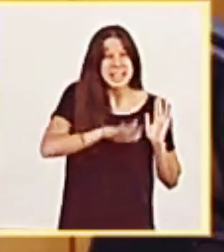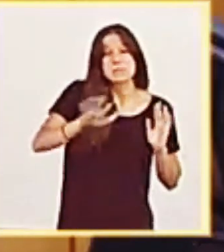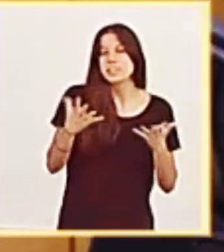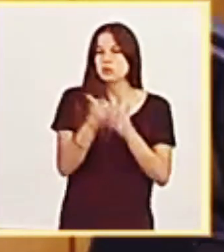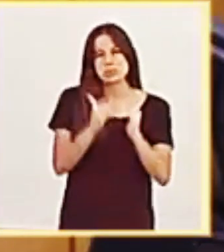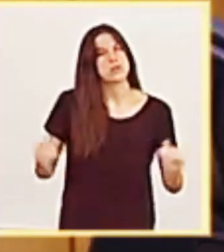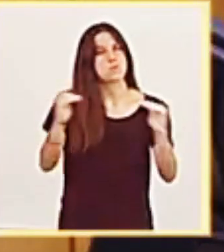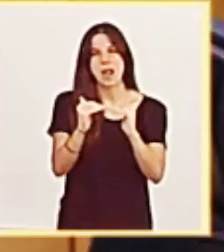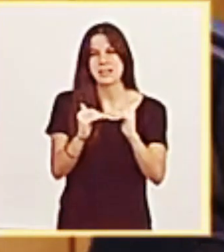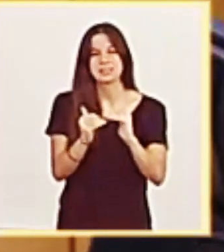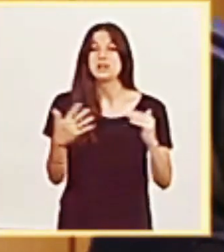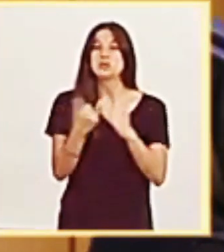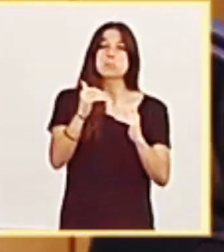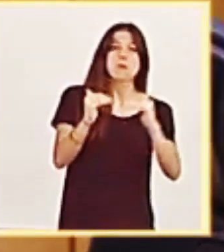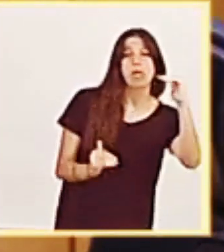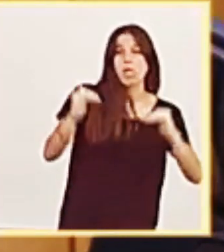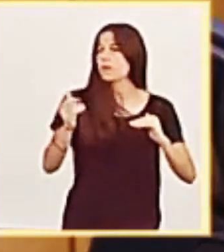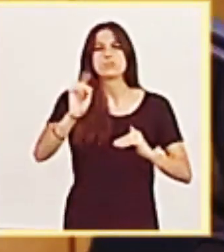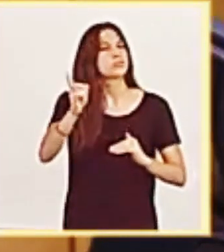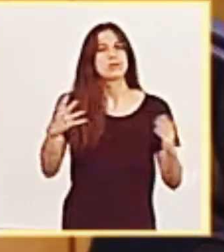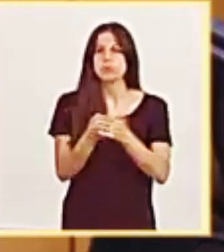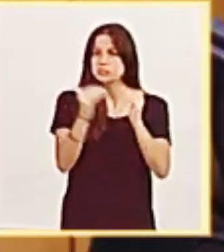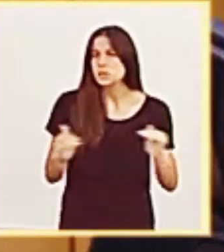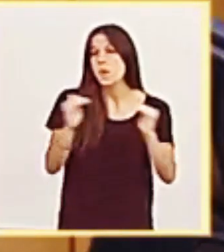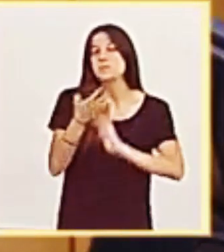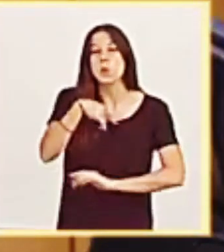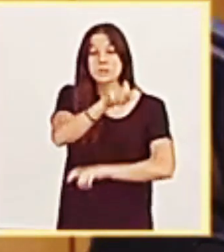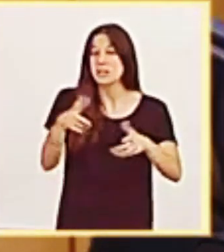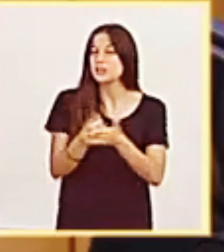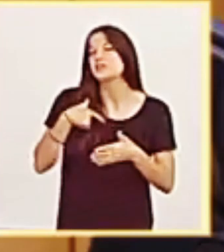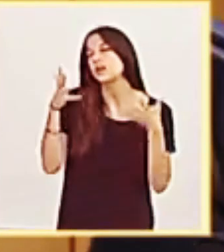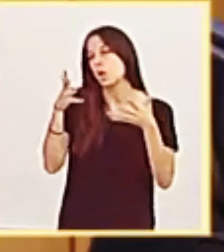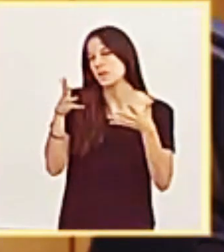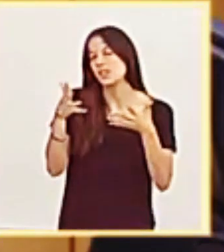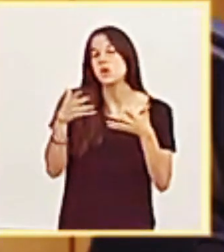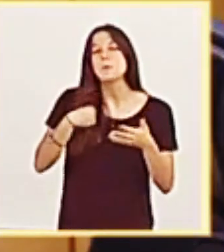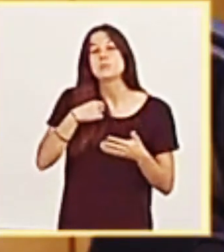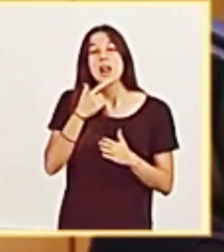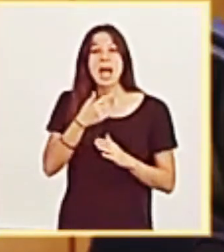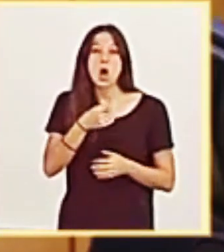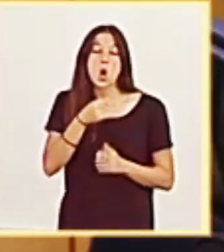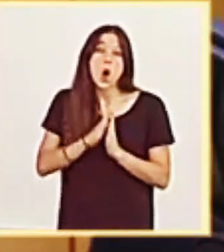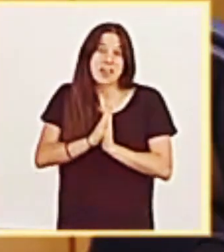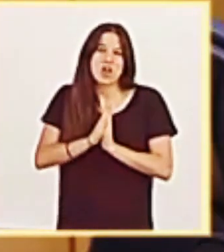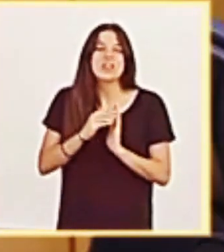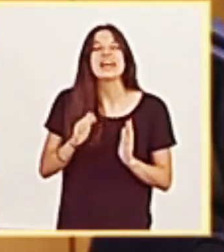nadie, nadie es menos que nadie. Pero yo a todo el mundo recomiendo la oración de San Francisco de Asís.